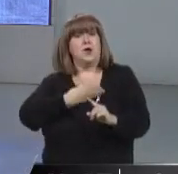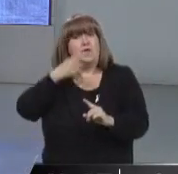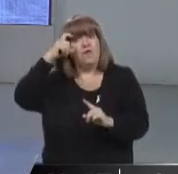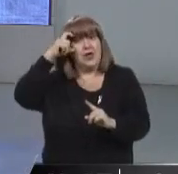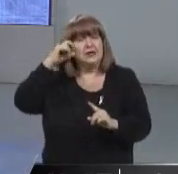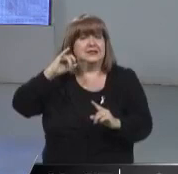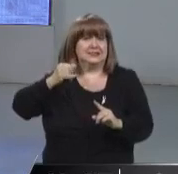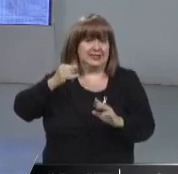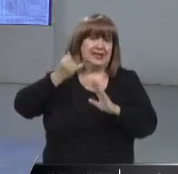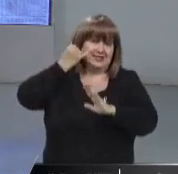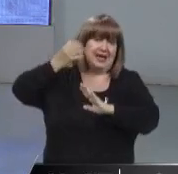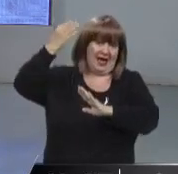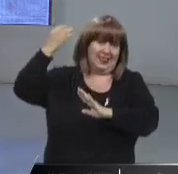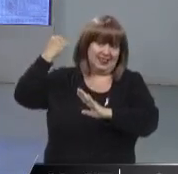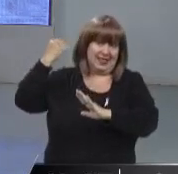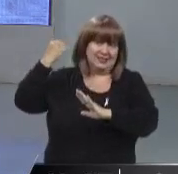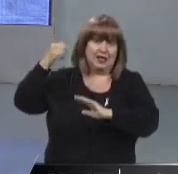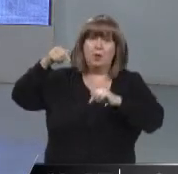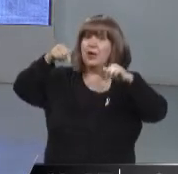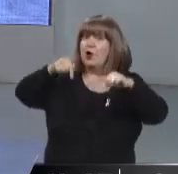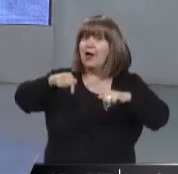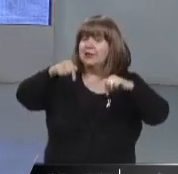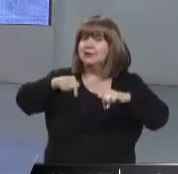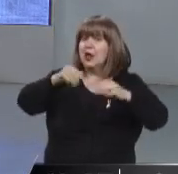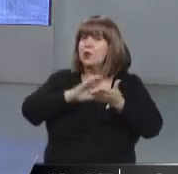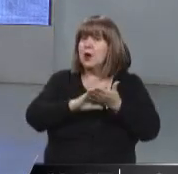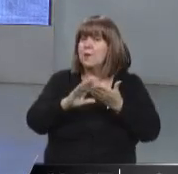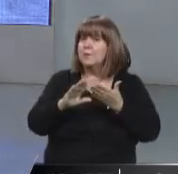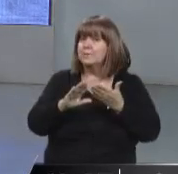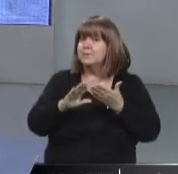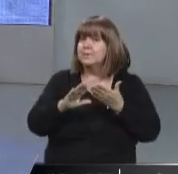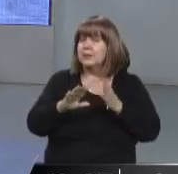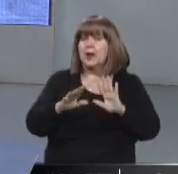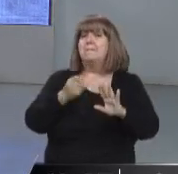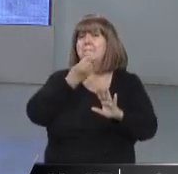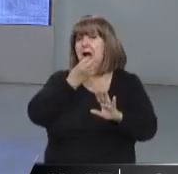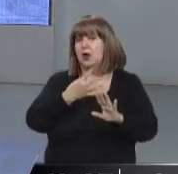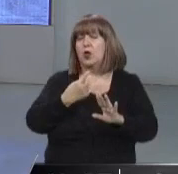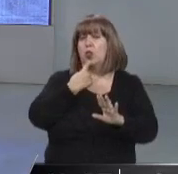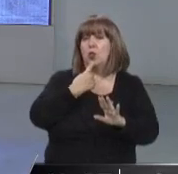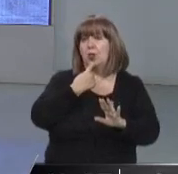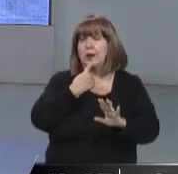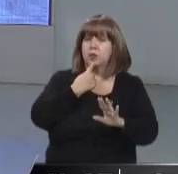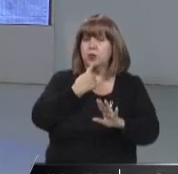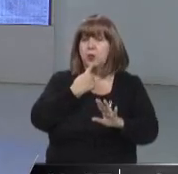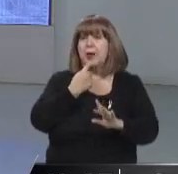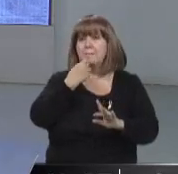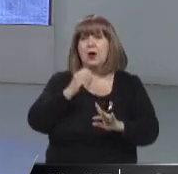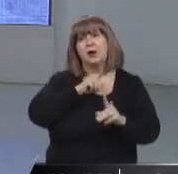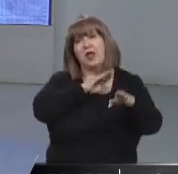ingresos familiares de emergencia. Pero lo más importante y para sacarse cualquier duda, ir a una oficina de la ANSES y